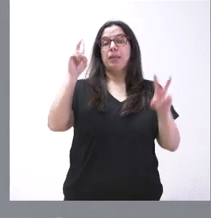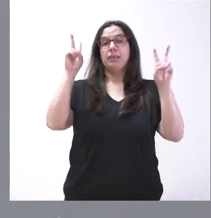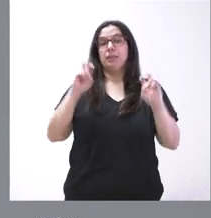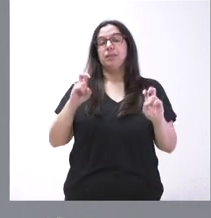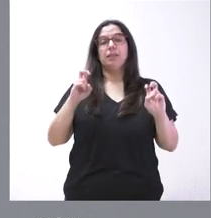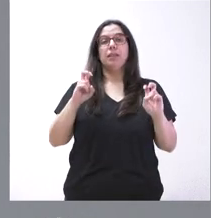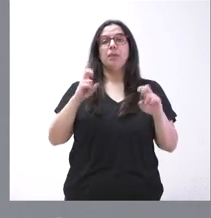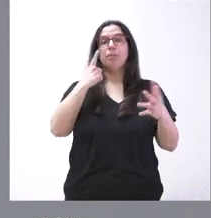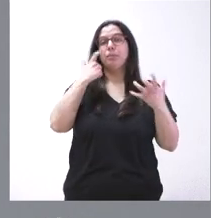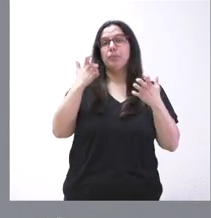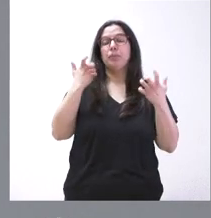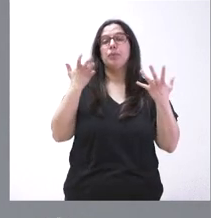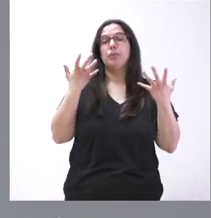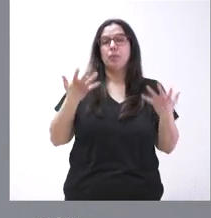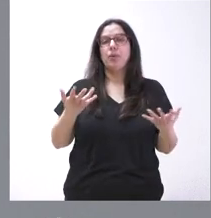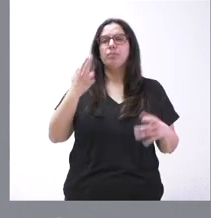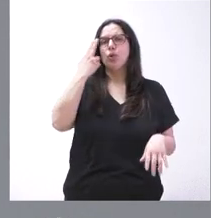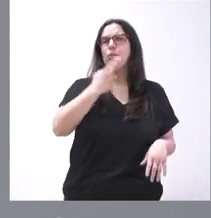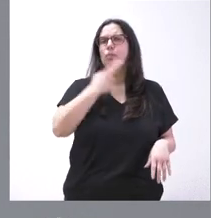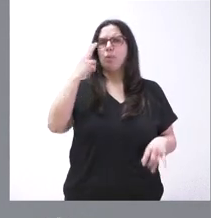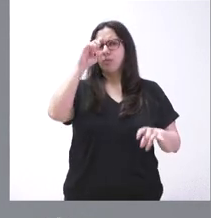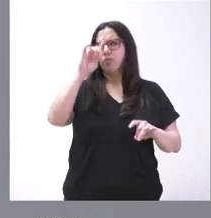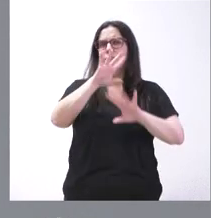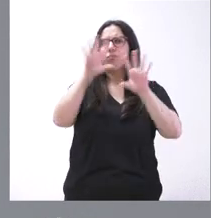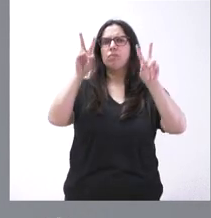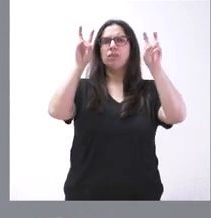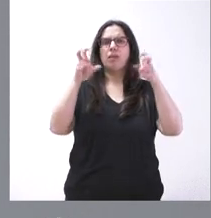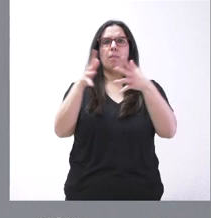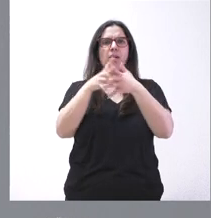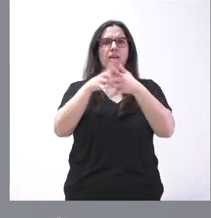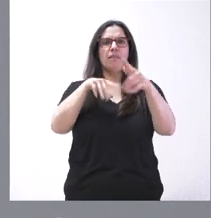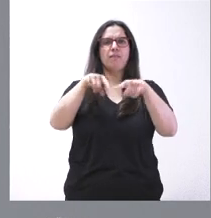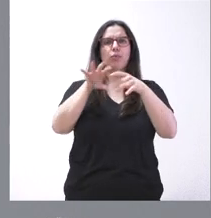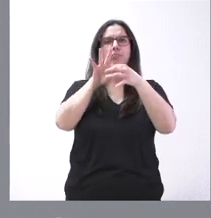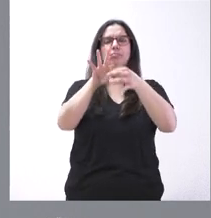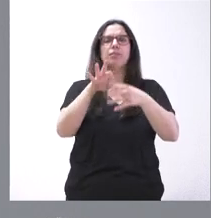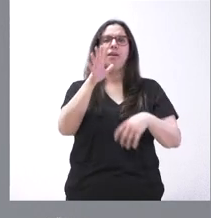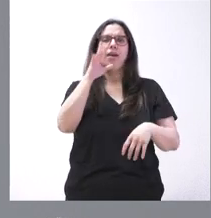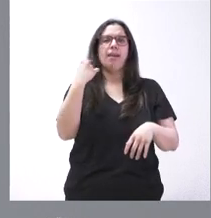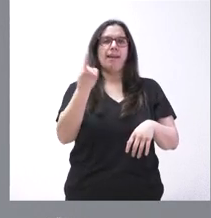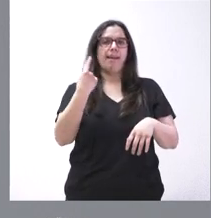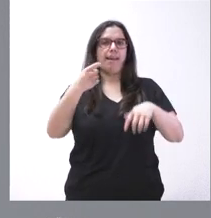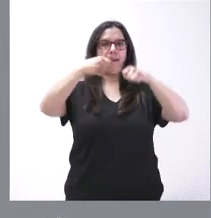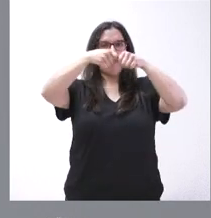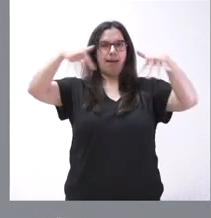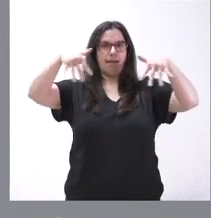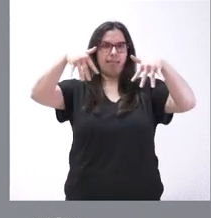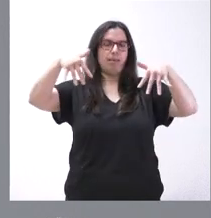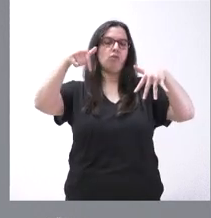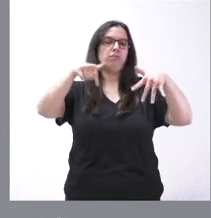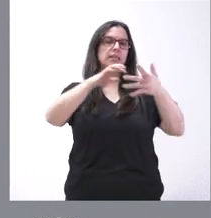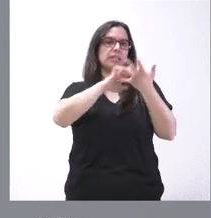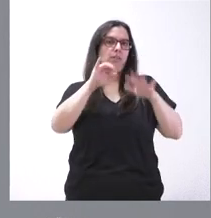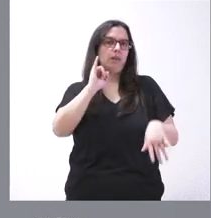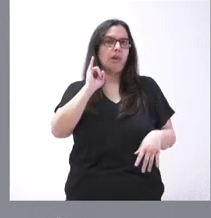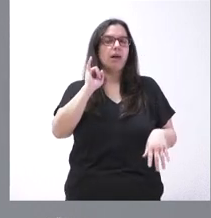efectos de destacar es el compromiso claro en materia de infraestructuras de regadío que tenemos en Castilla y León, este compromiso que tenemos